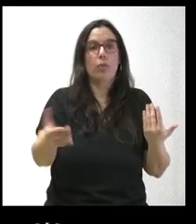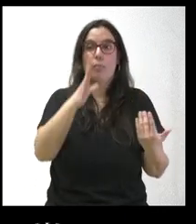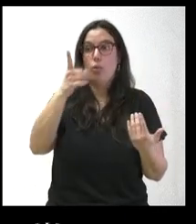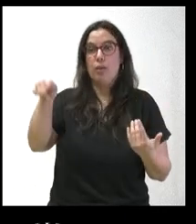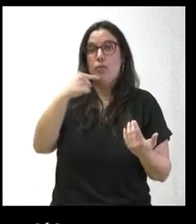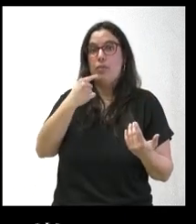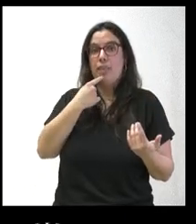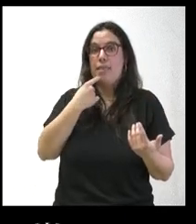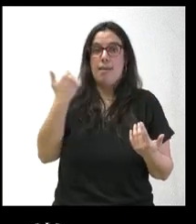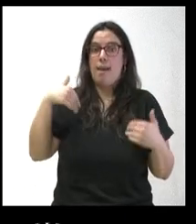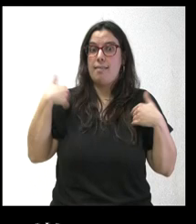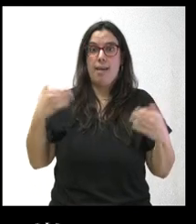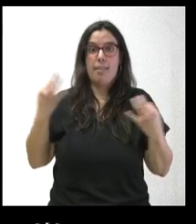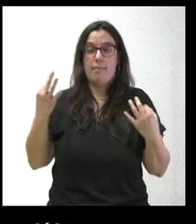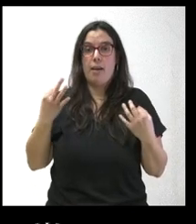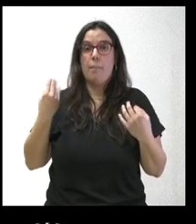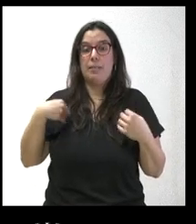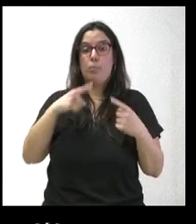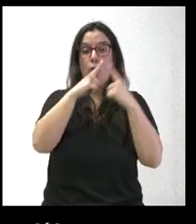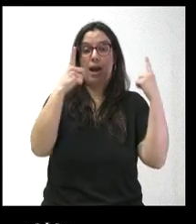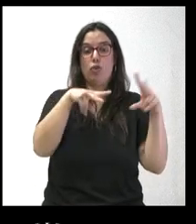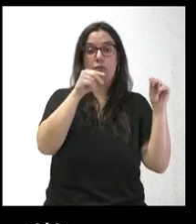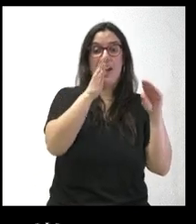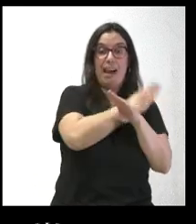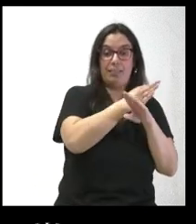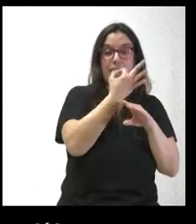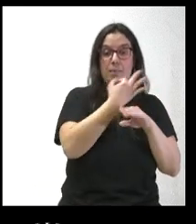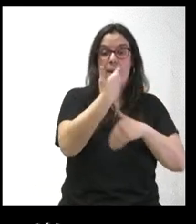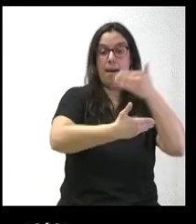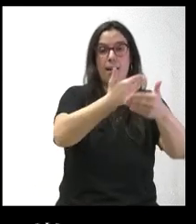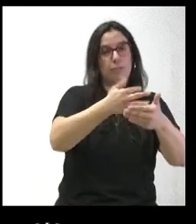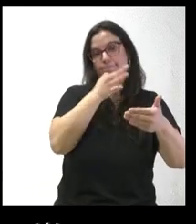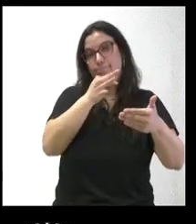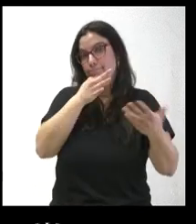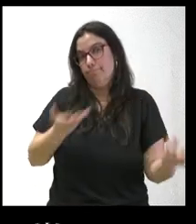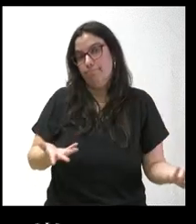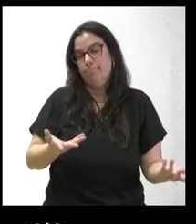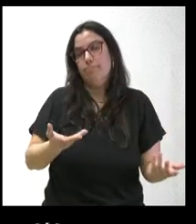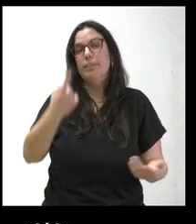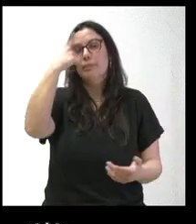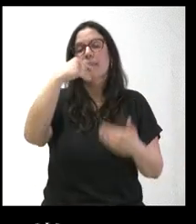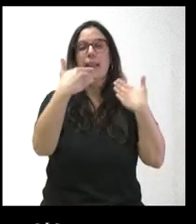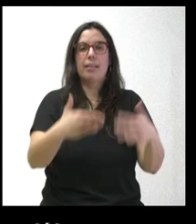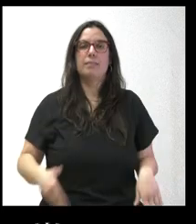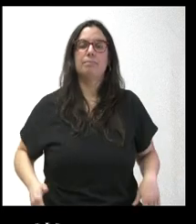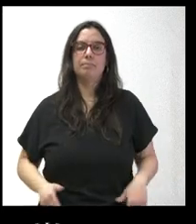aseguran que se debería haber hecho antes de final de 2023 y todavía no saben nada. Muchas gracias.